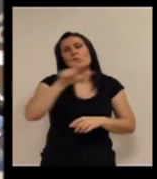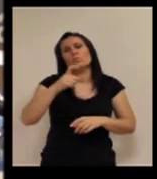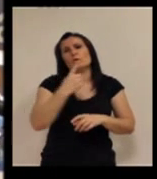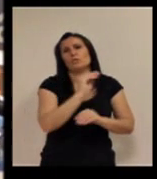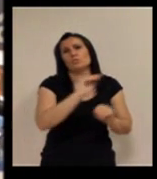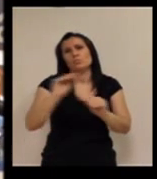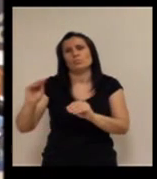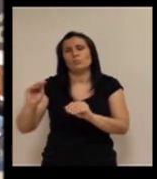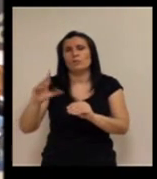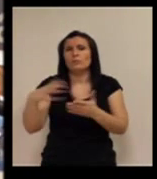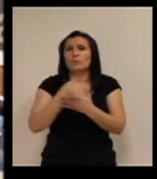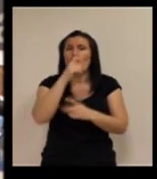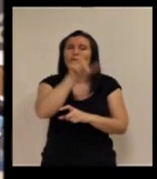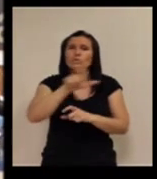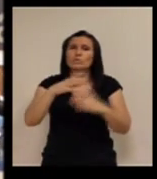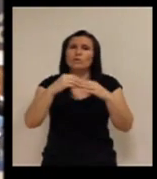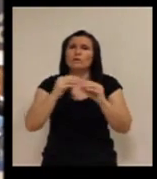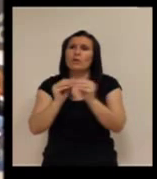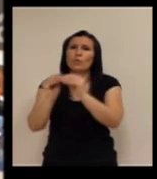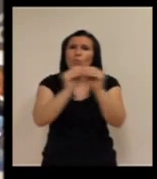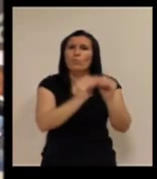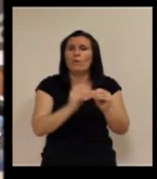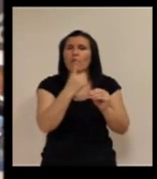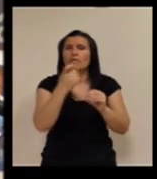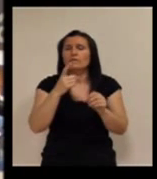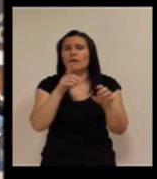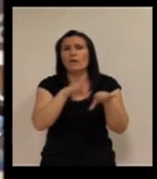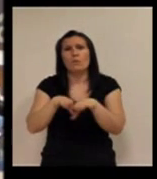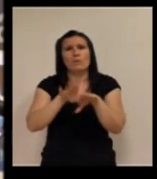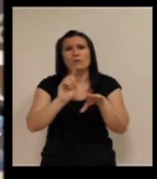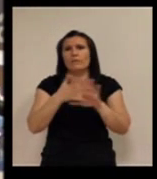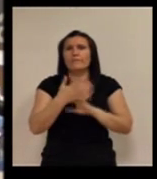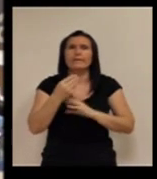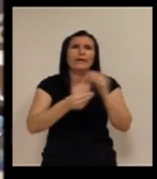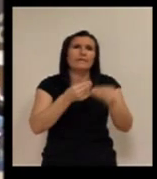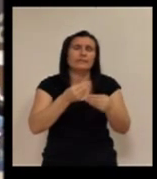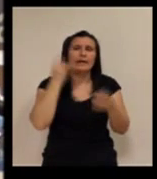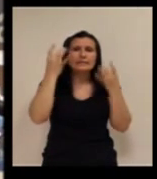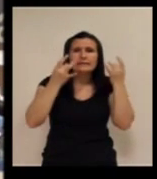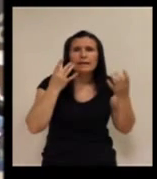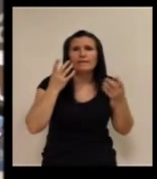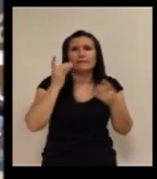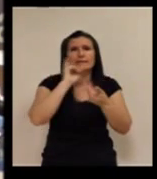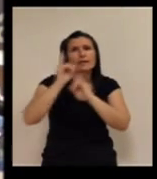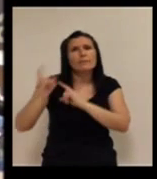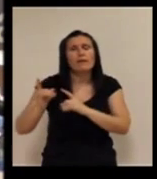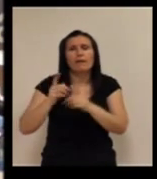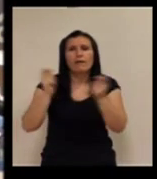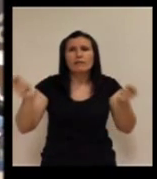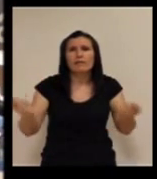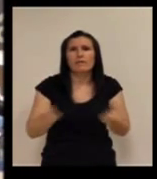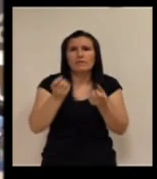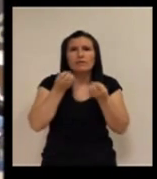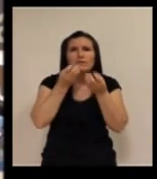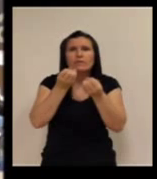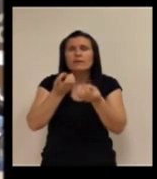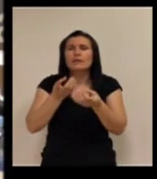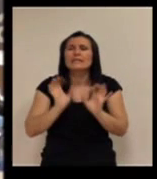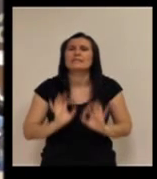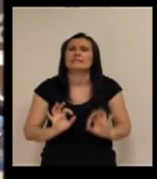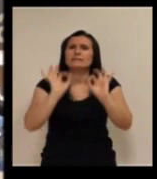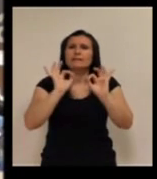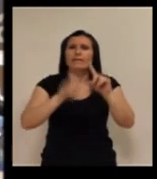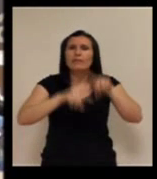usuarios necesitan lo mismo y hay que hacer actividades, llamadas y campañas informativas específicas en función